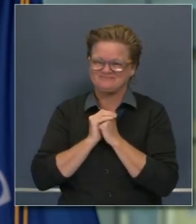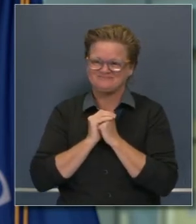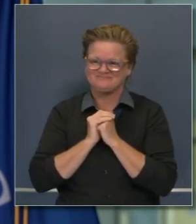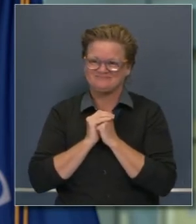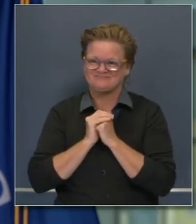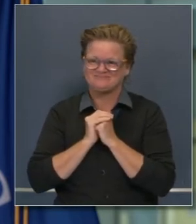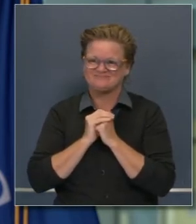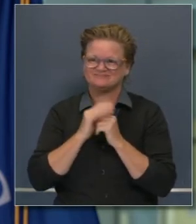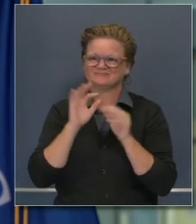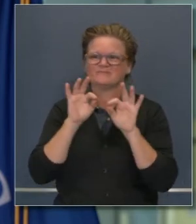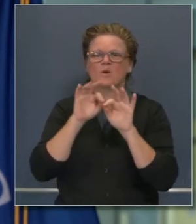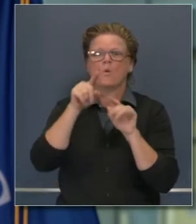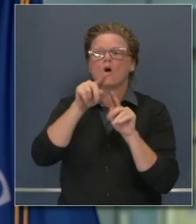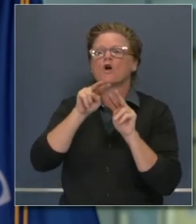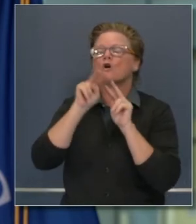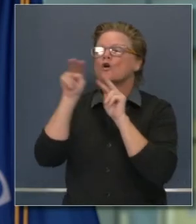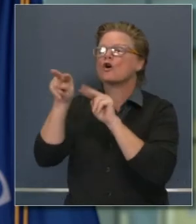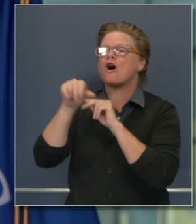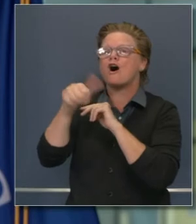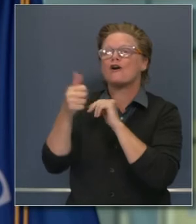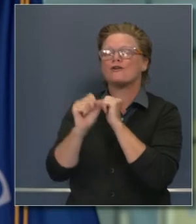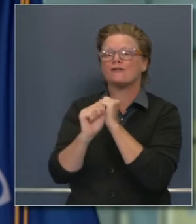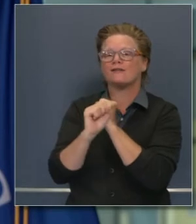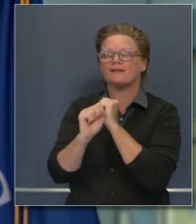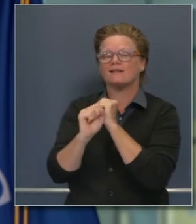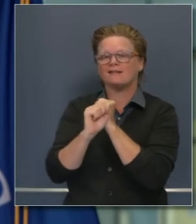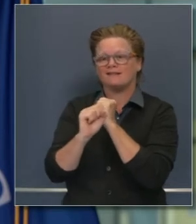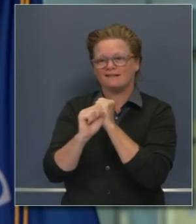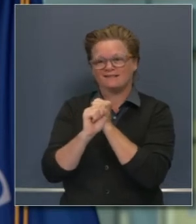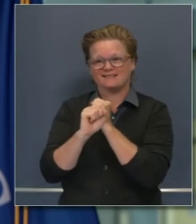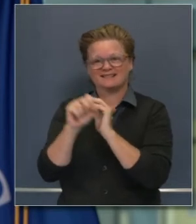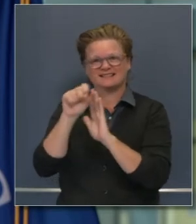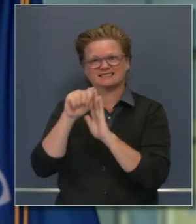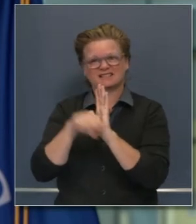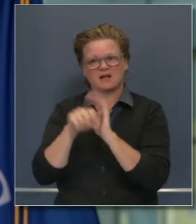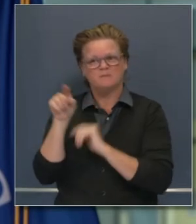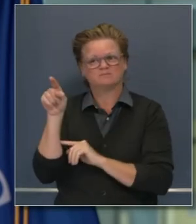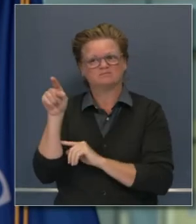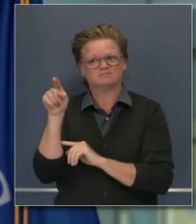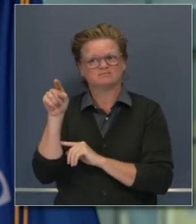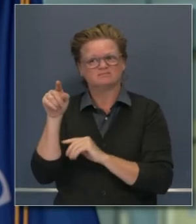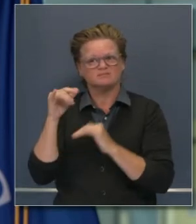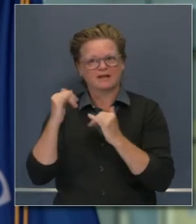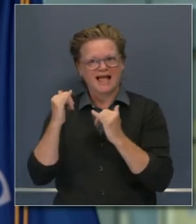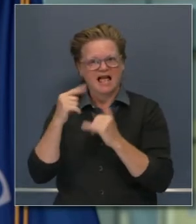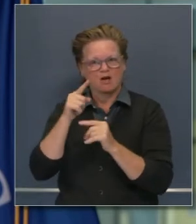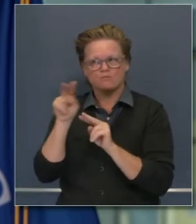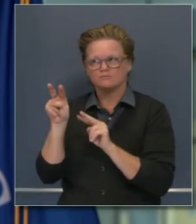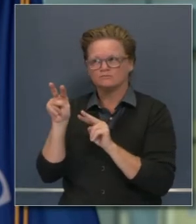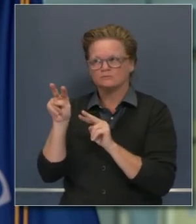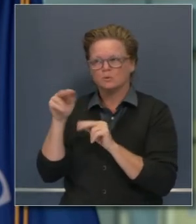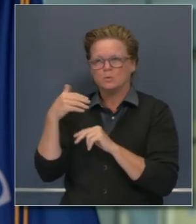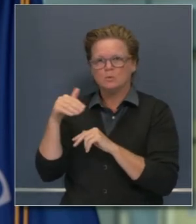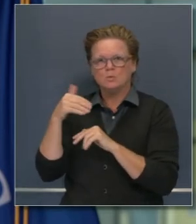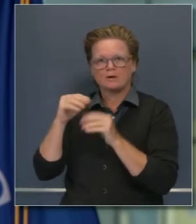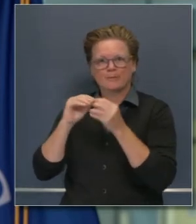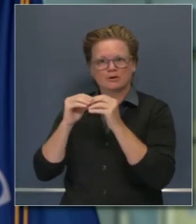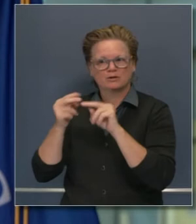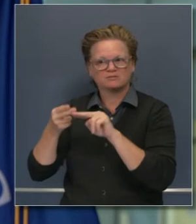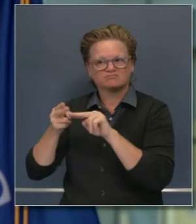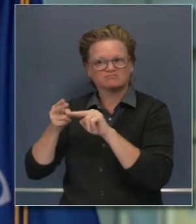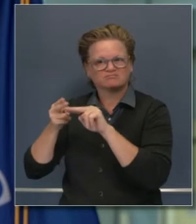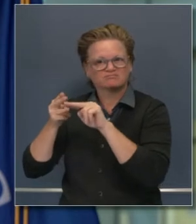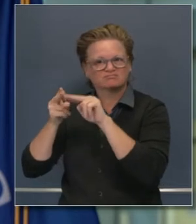ha desaparecido. Han visto ustedes los encabezados en los periódicos nacionales en que se han visto un aumento en 26 estados.